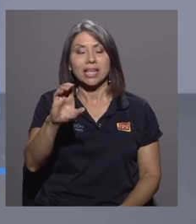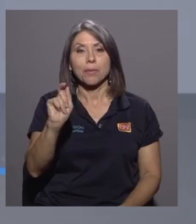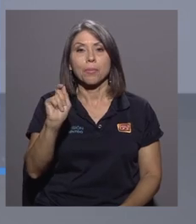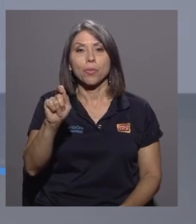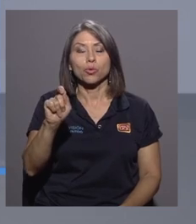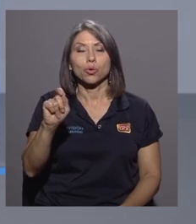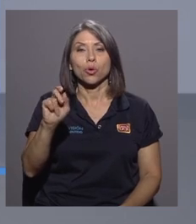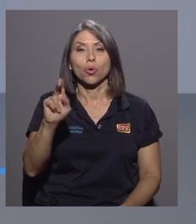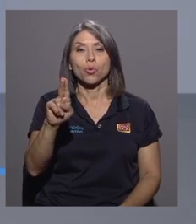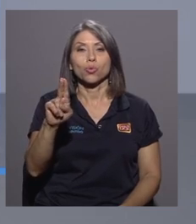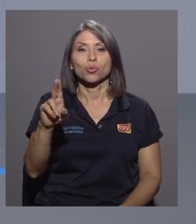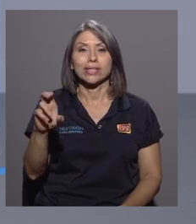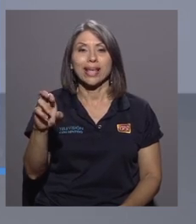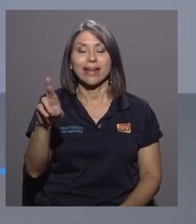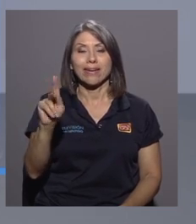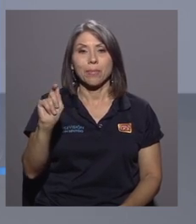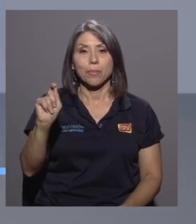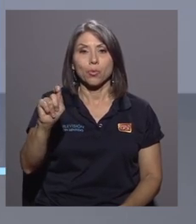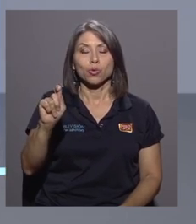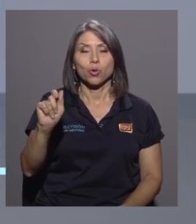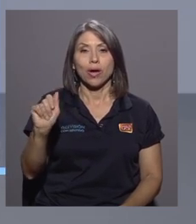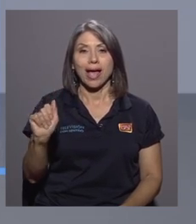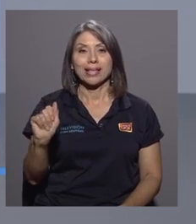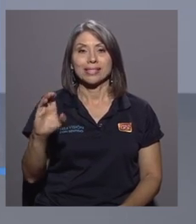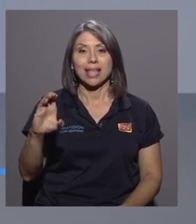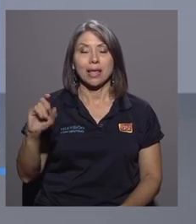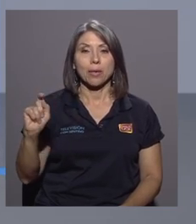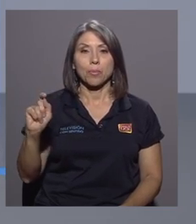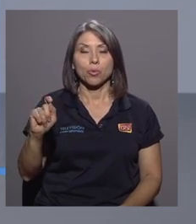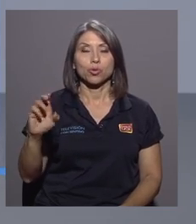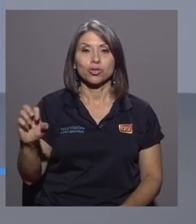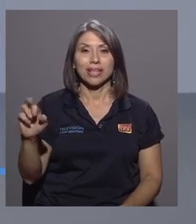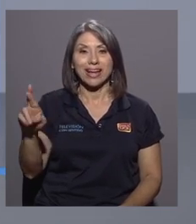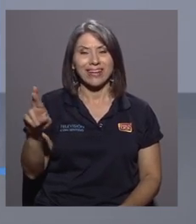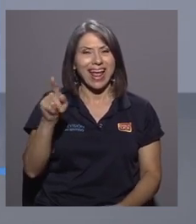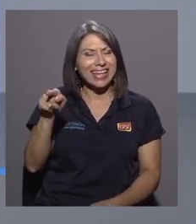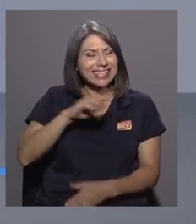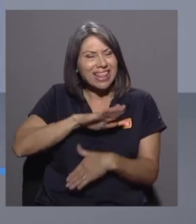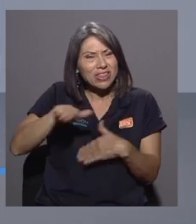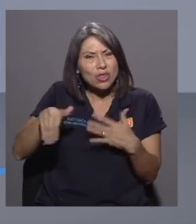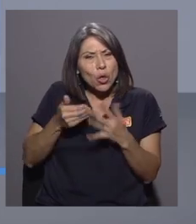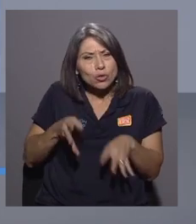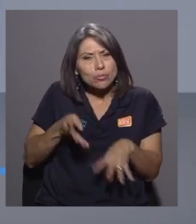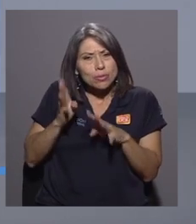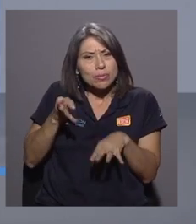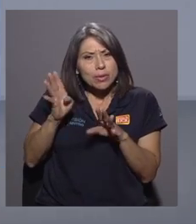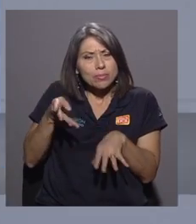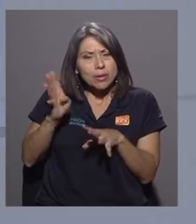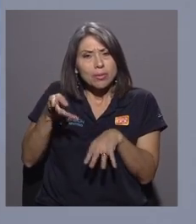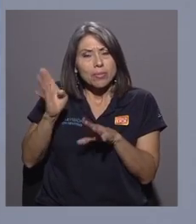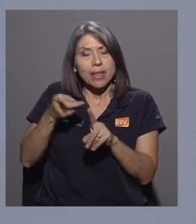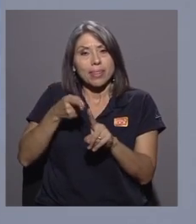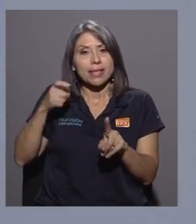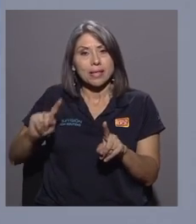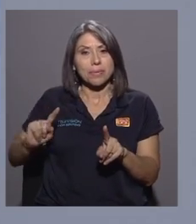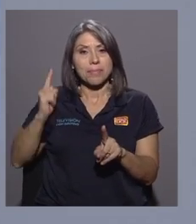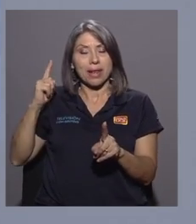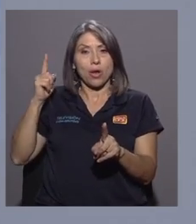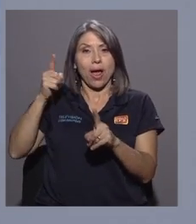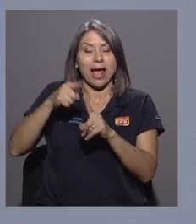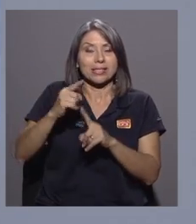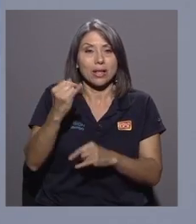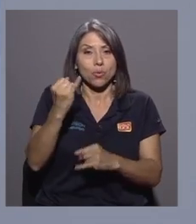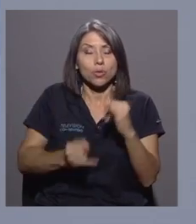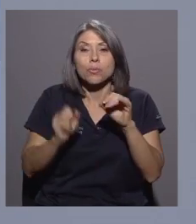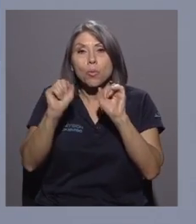.cr, ahí están disponibles todos los informes, desde el primero que se hizo hasta este último, todos están disponibles para descargar